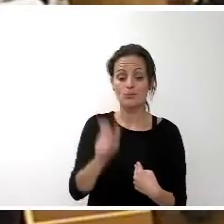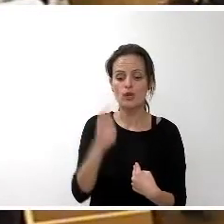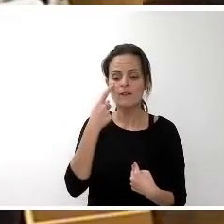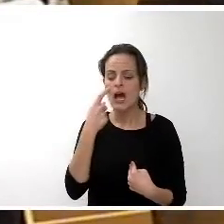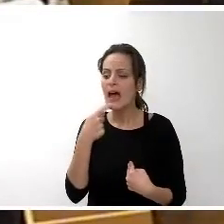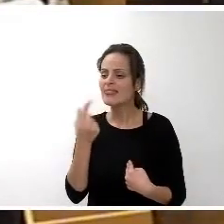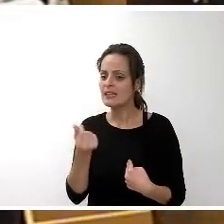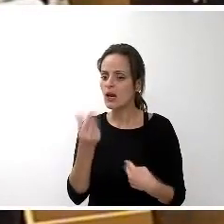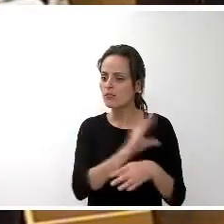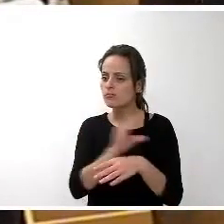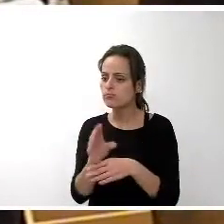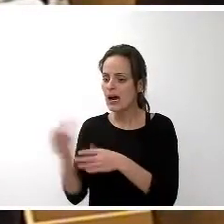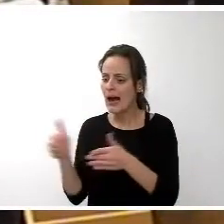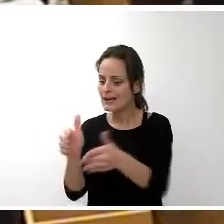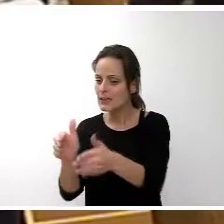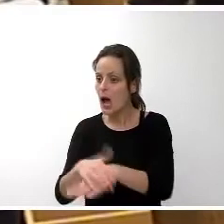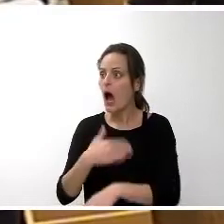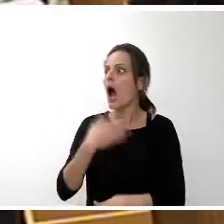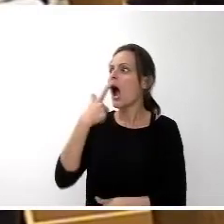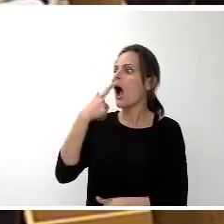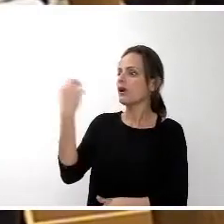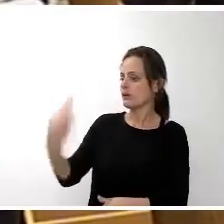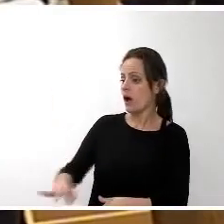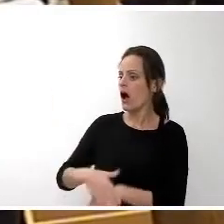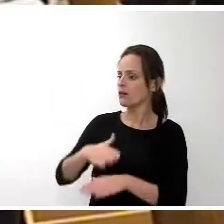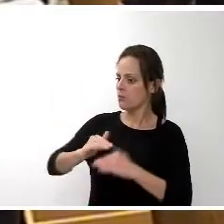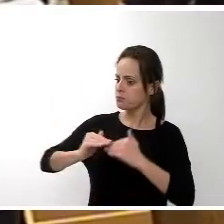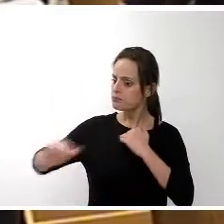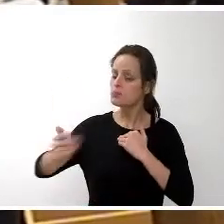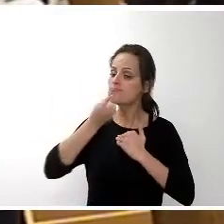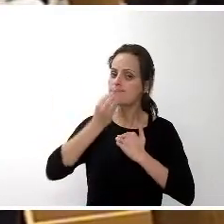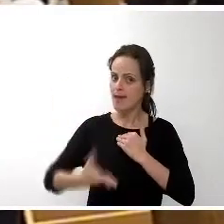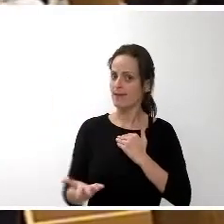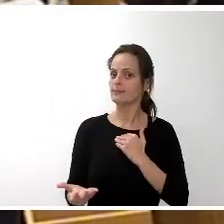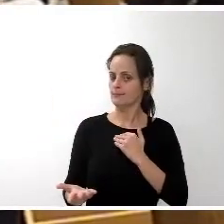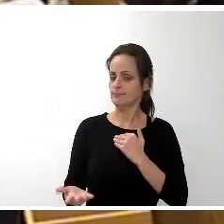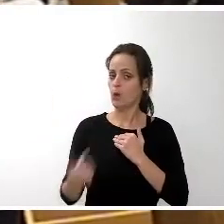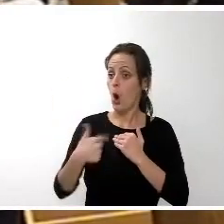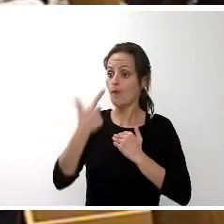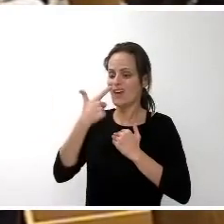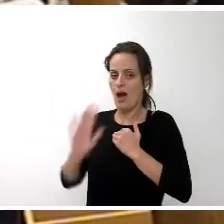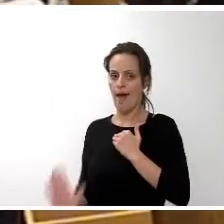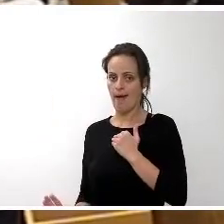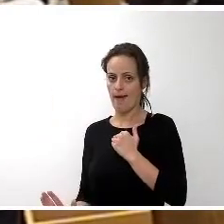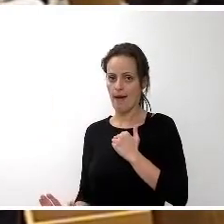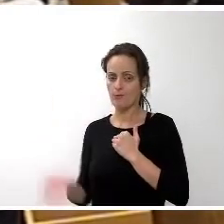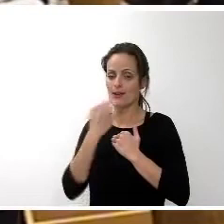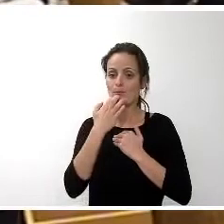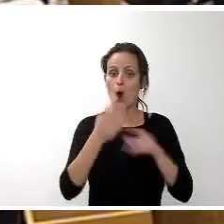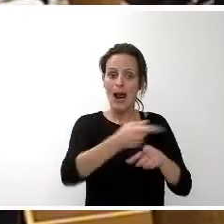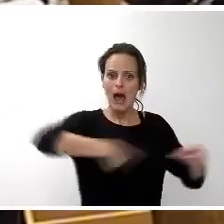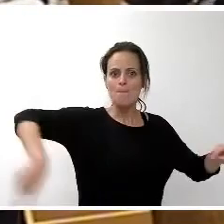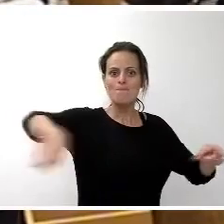pues que ha tenido su efecto y que las carreteras pues están bien afaltadas que disponemos por ejemplo de la de la plaza de España